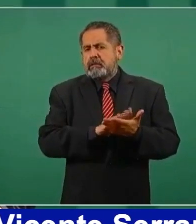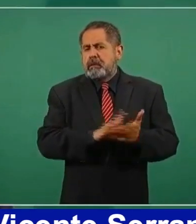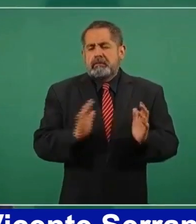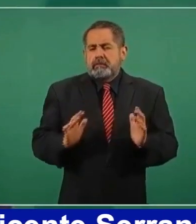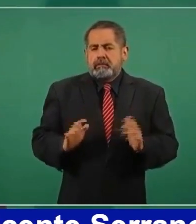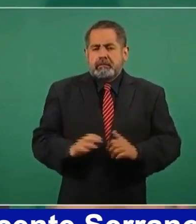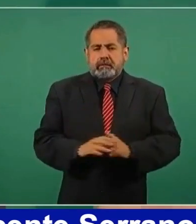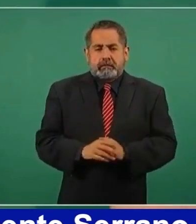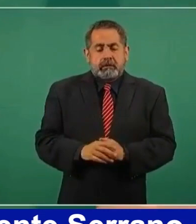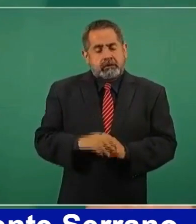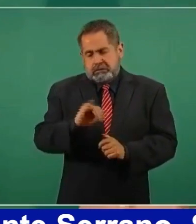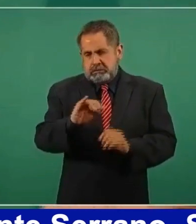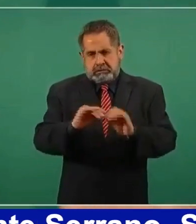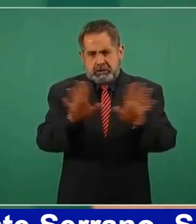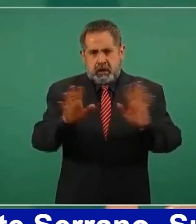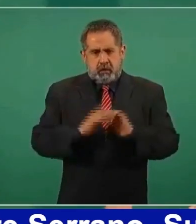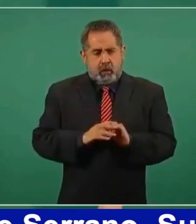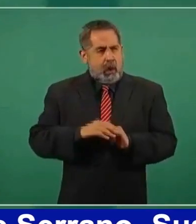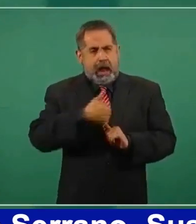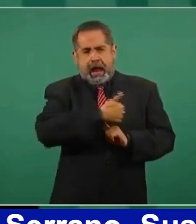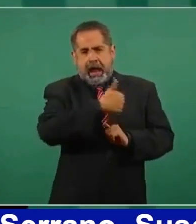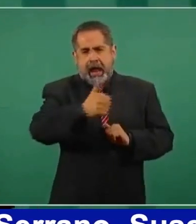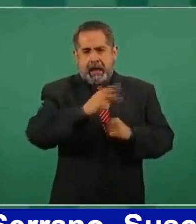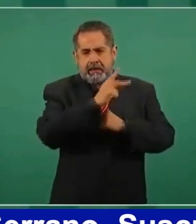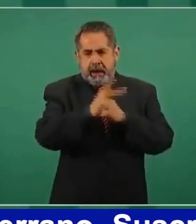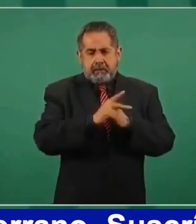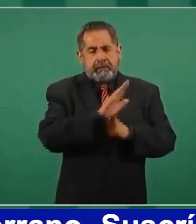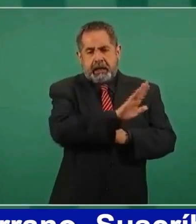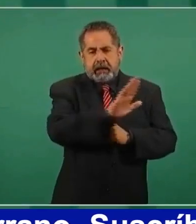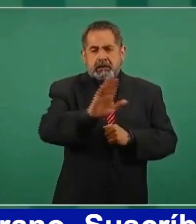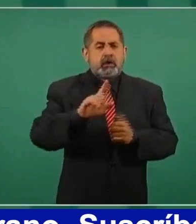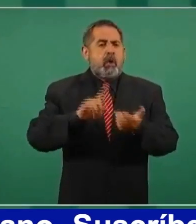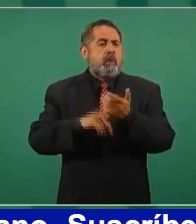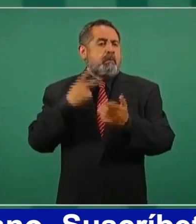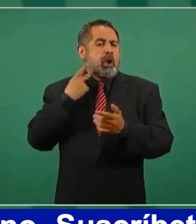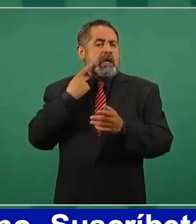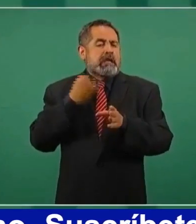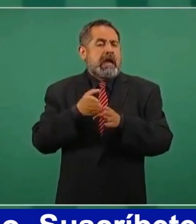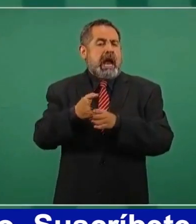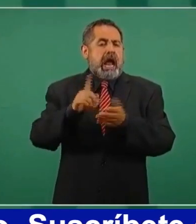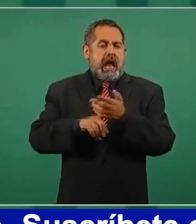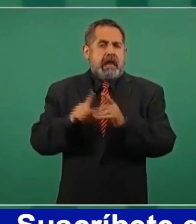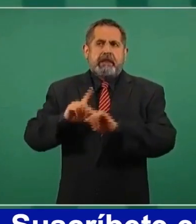Claro, cada país tiene su política diplomática.